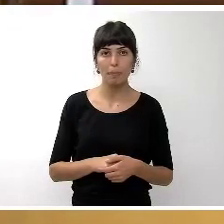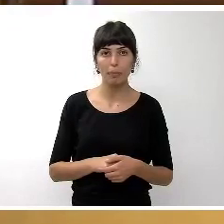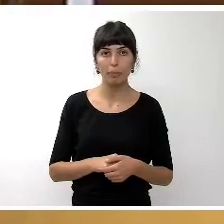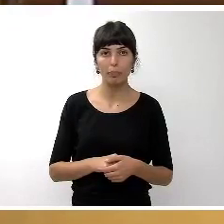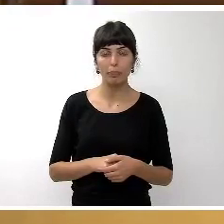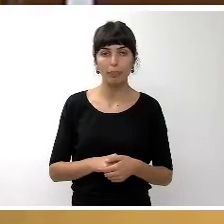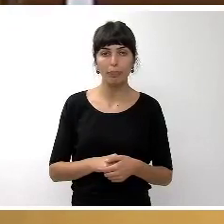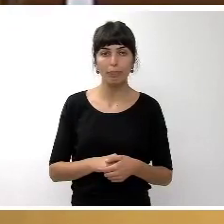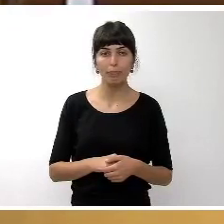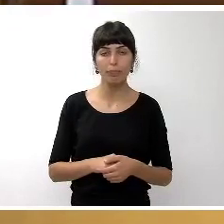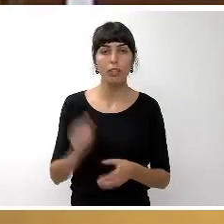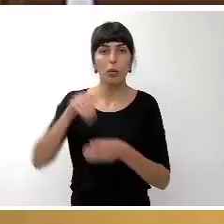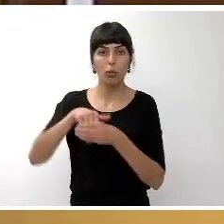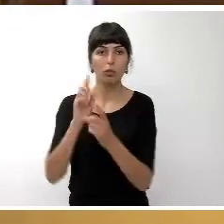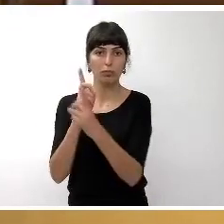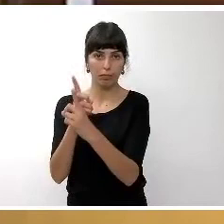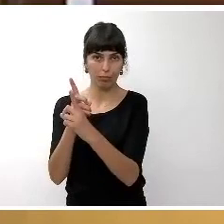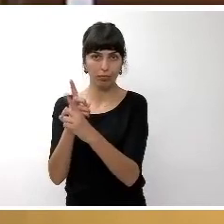¿Votos en contra?